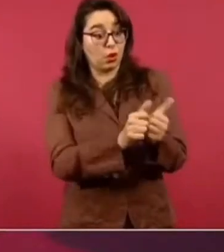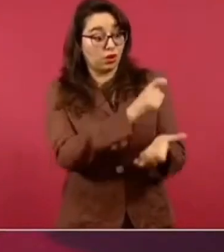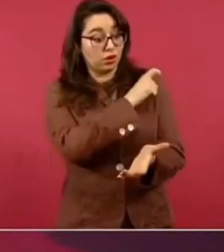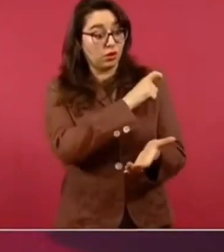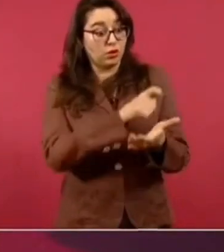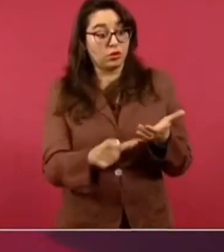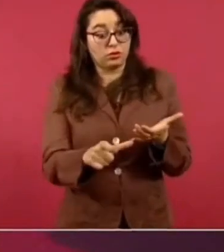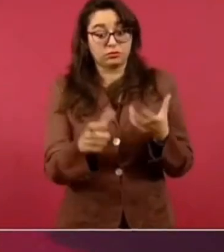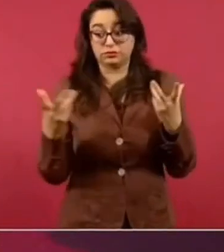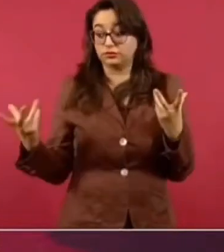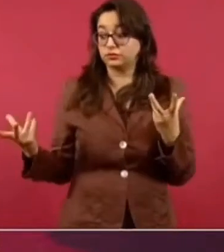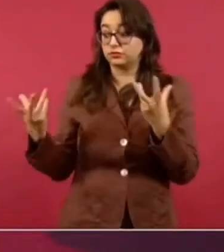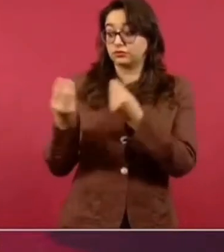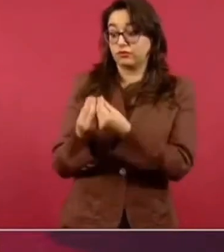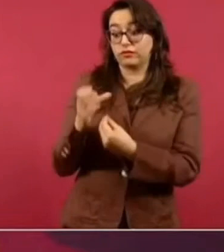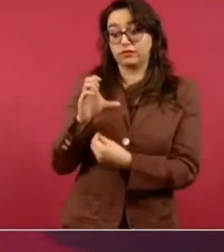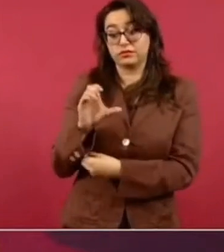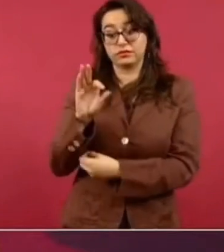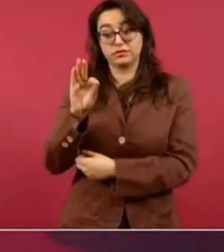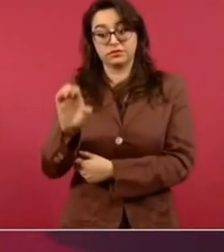de la generación.